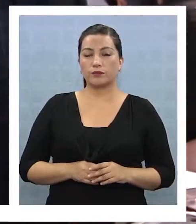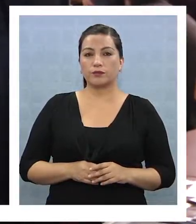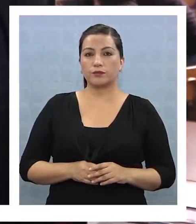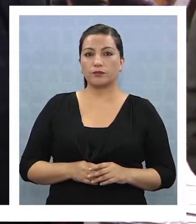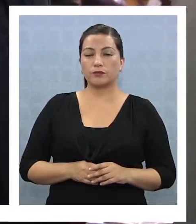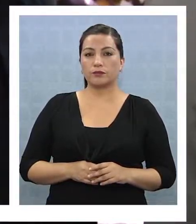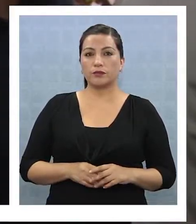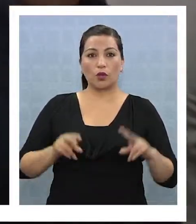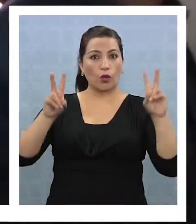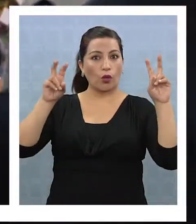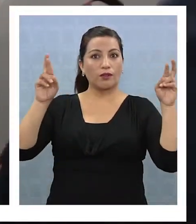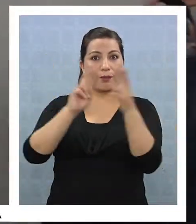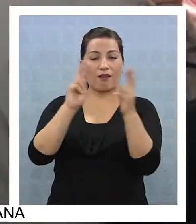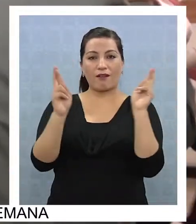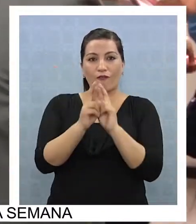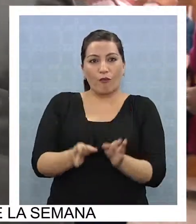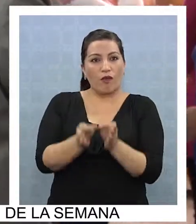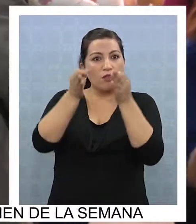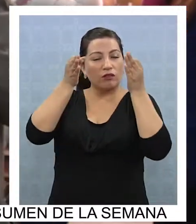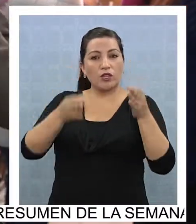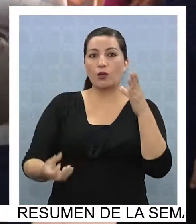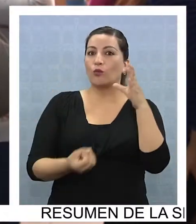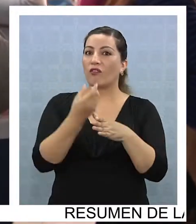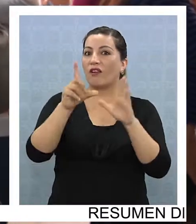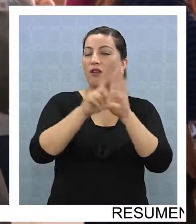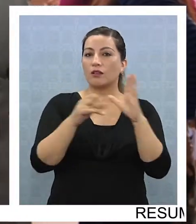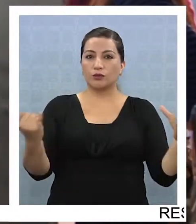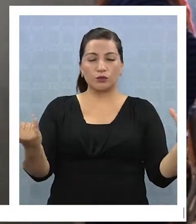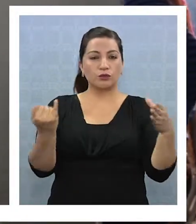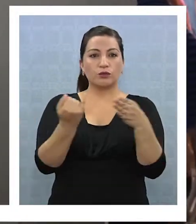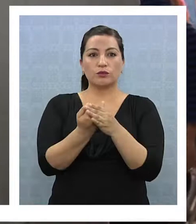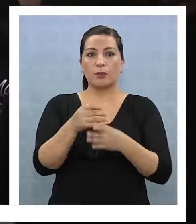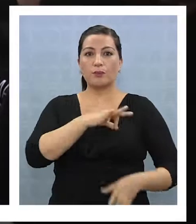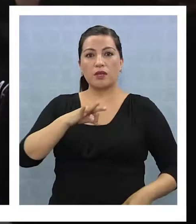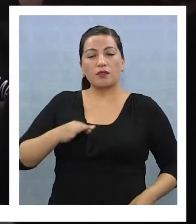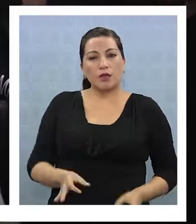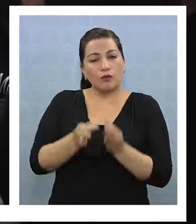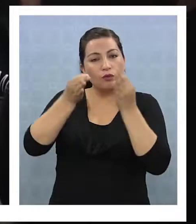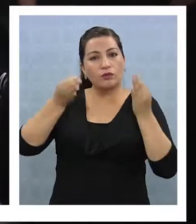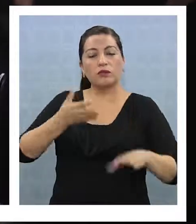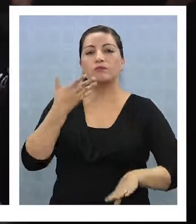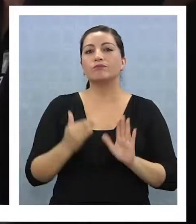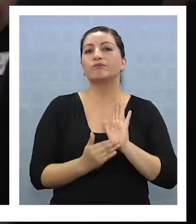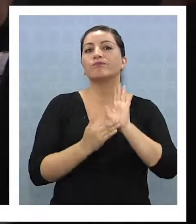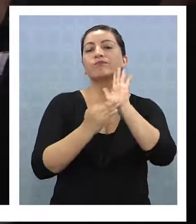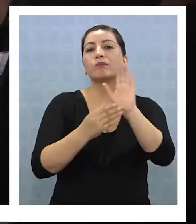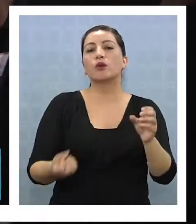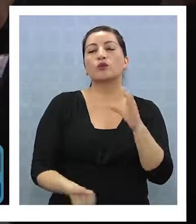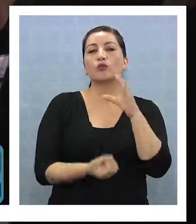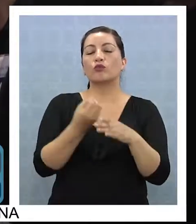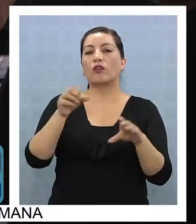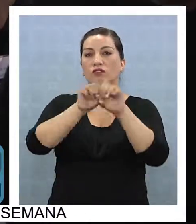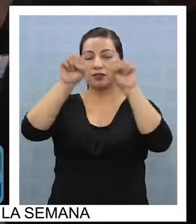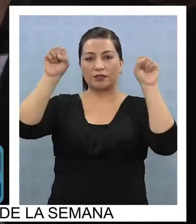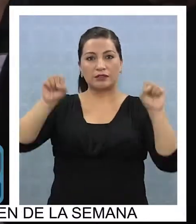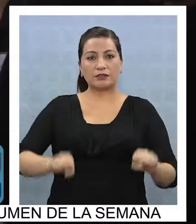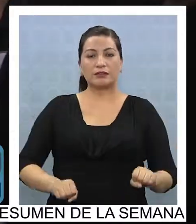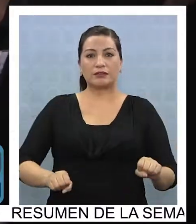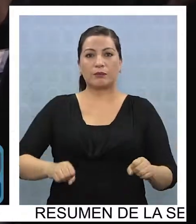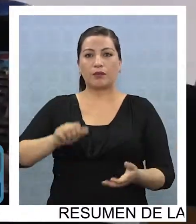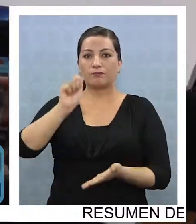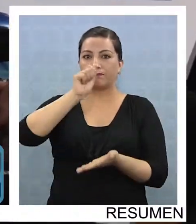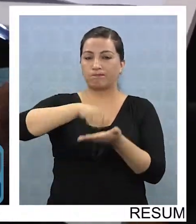En el marco de la reforma educacional y la nueva ley de inclusión, el Ministerio de Educación presentó el nuevo sistema de admisión